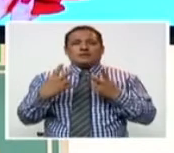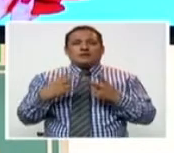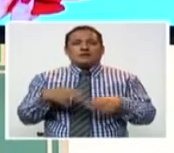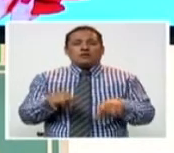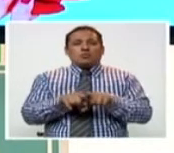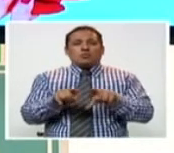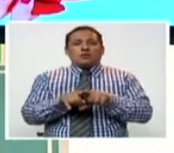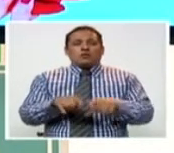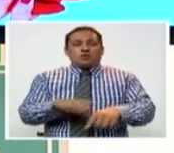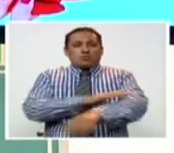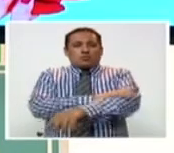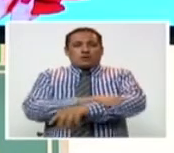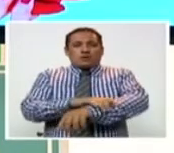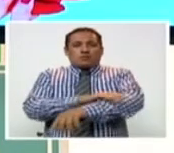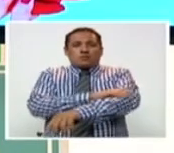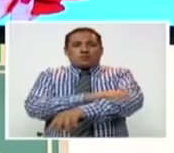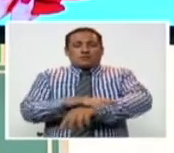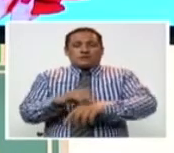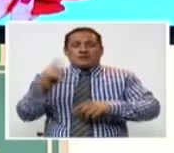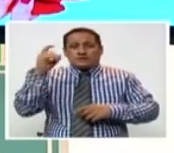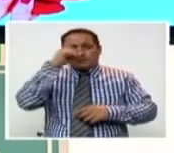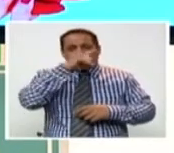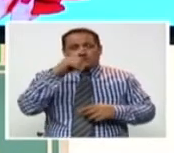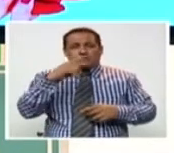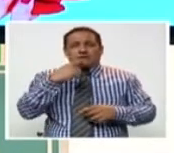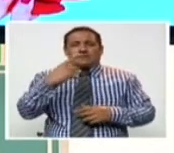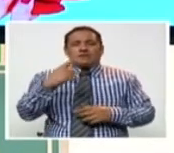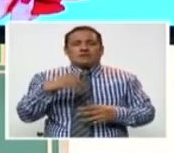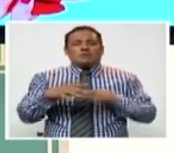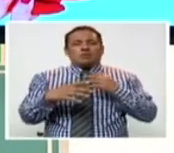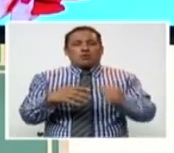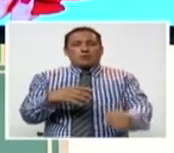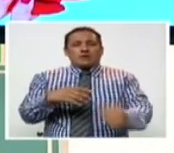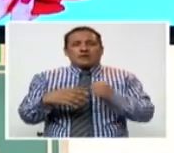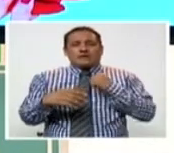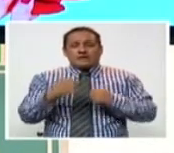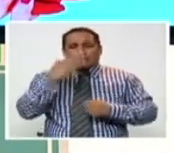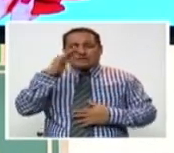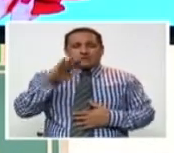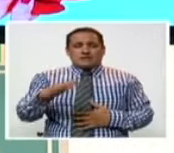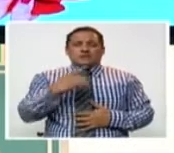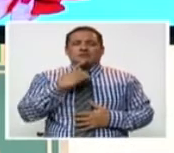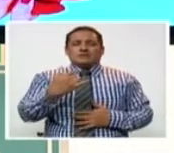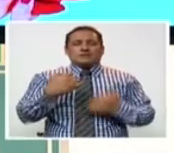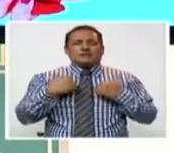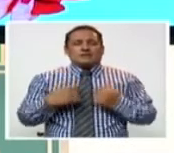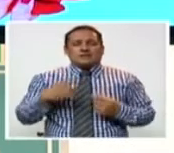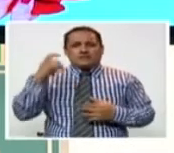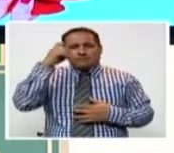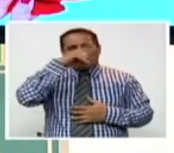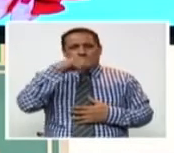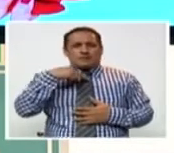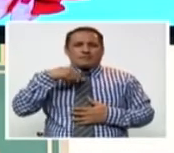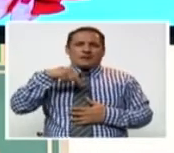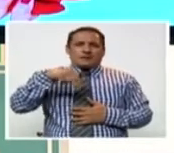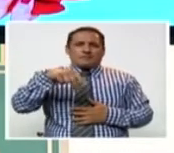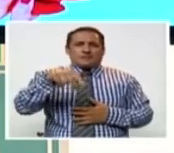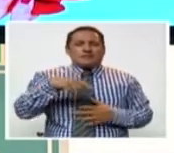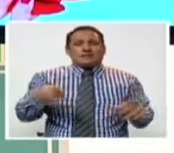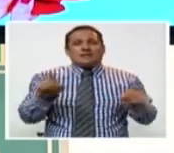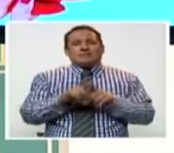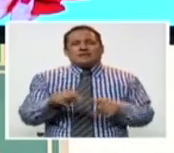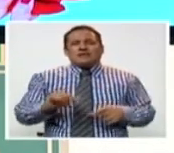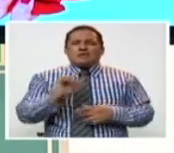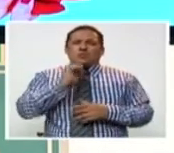produce como una articulación difícil de mover, y el niño tiene dificultades para al andar,